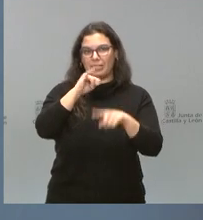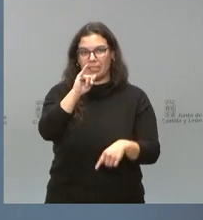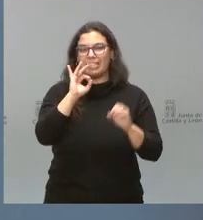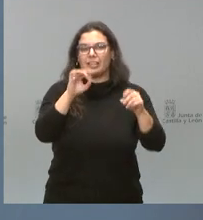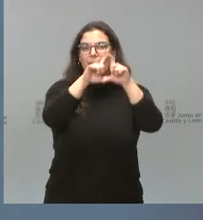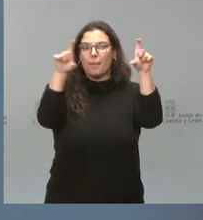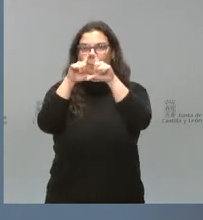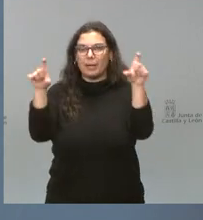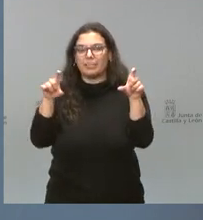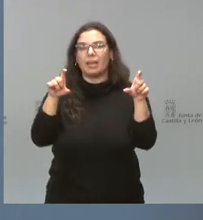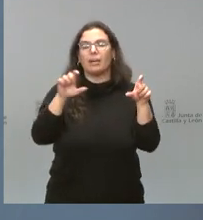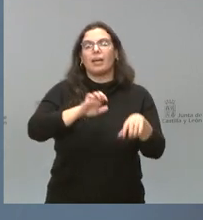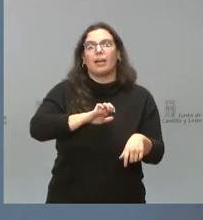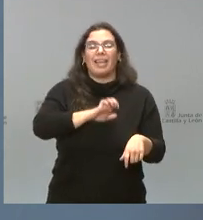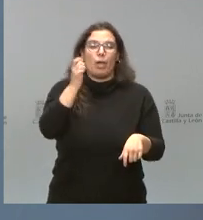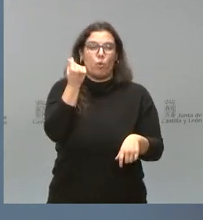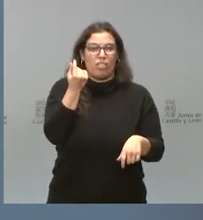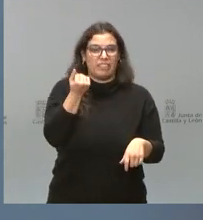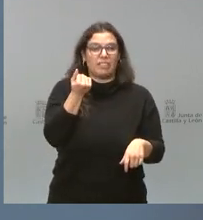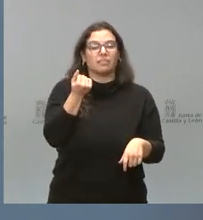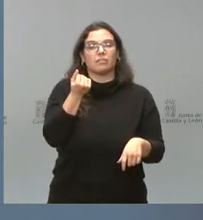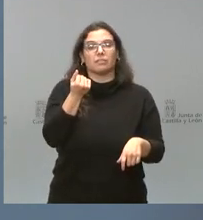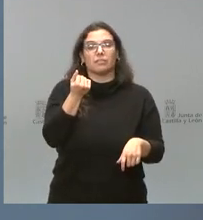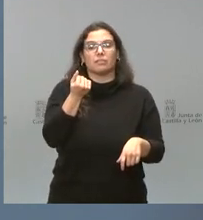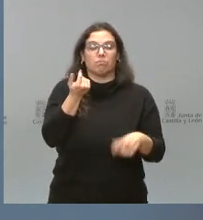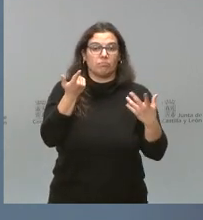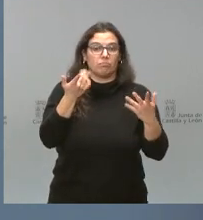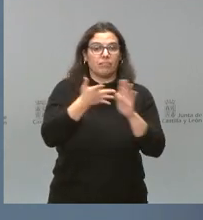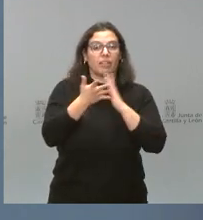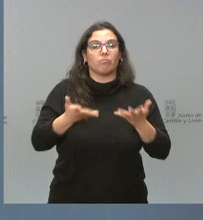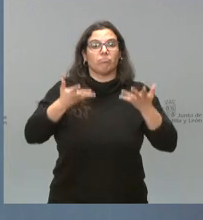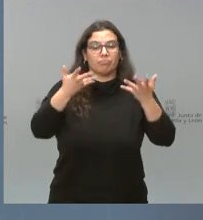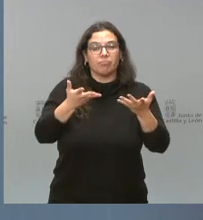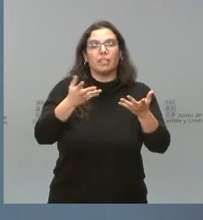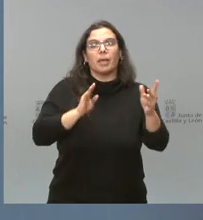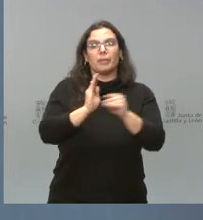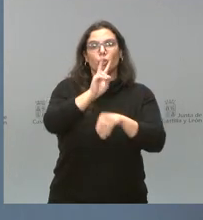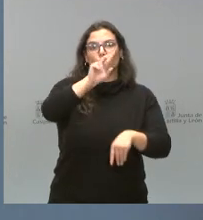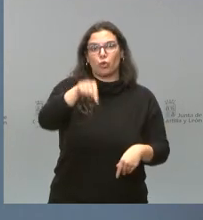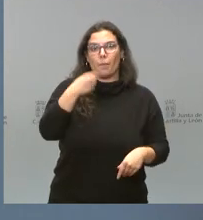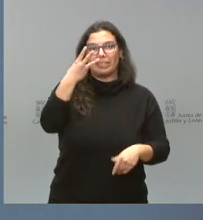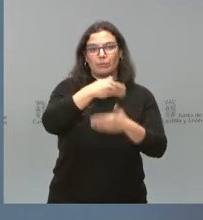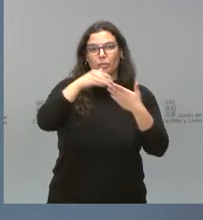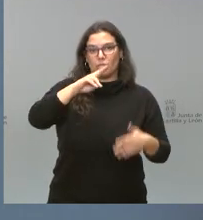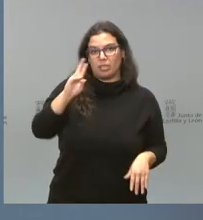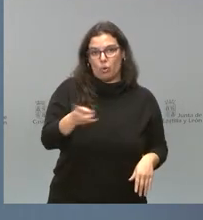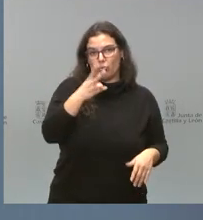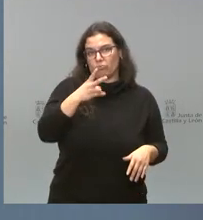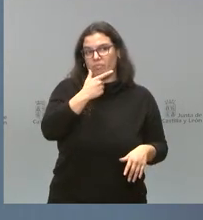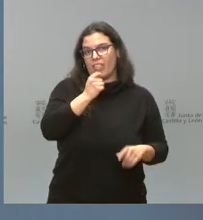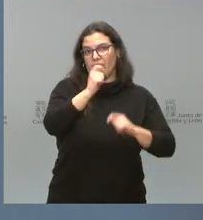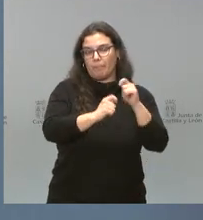para la empresa Eurodivisas, que valorizará una inversión de 2,3 millones de euros. Son